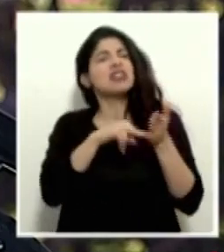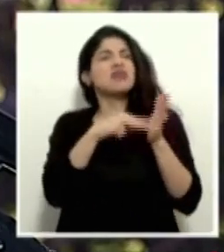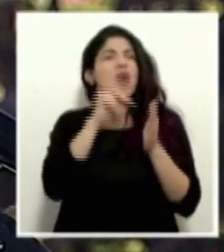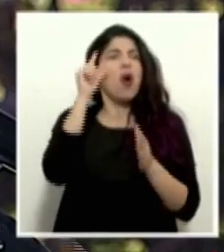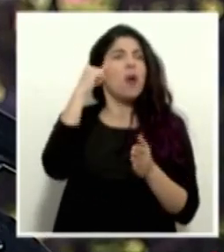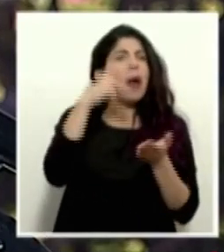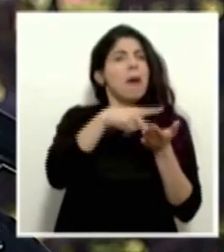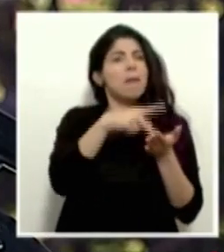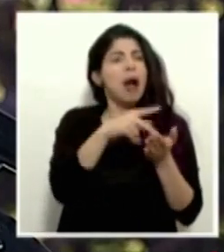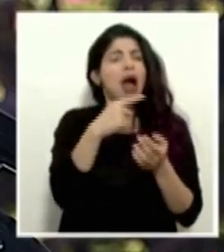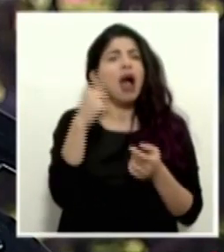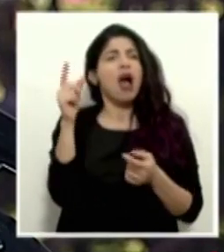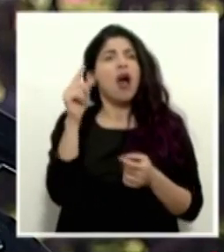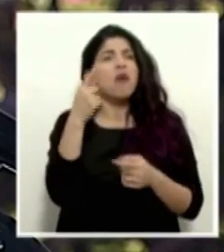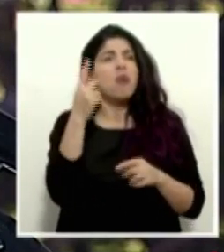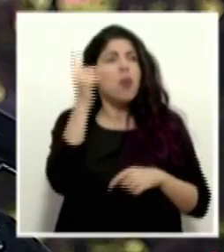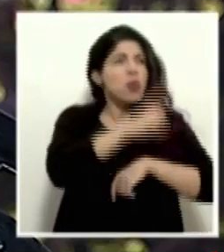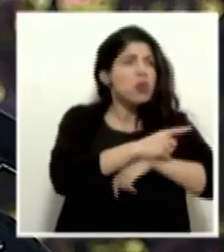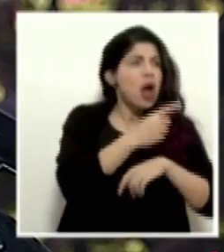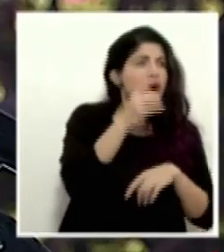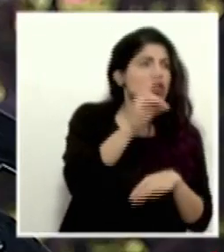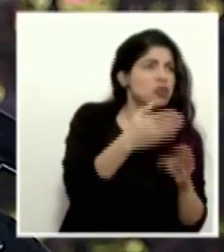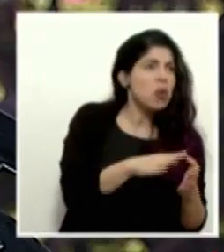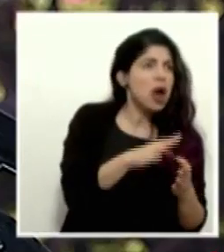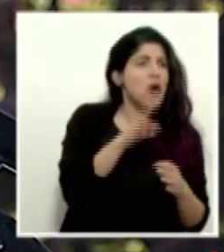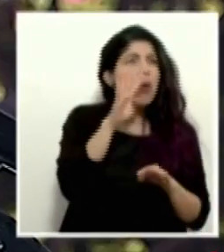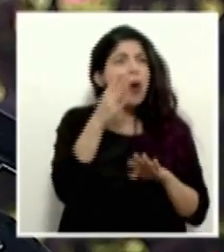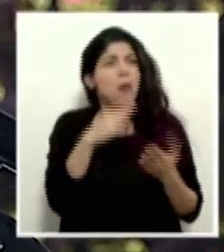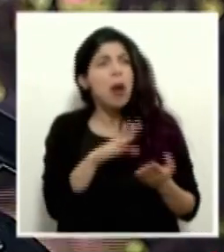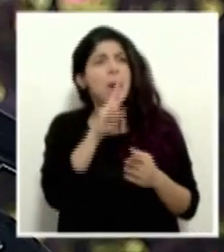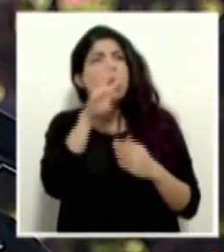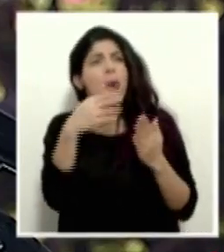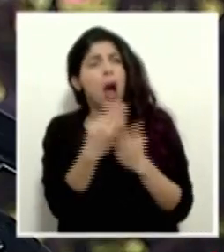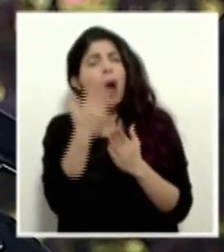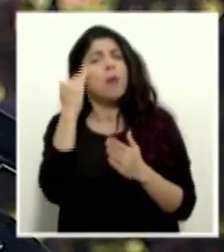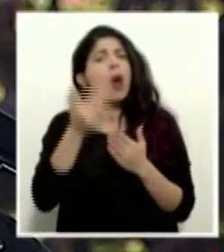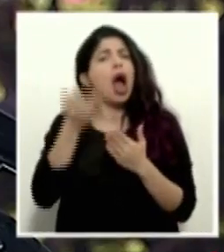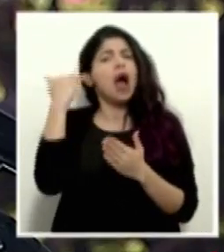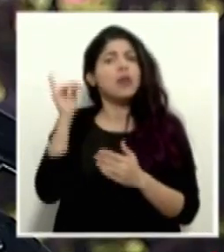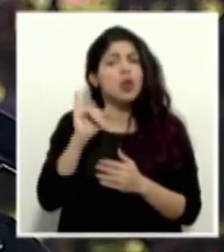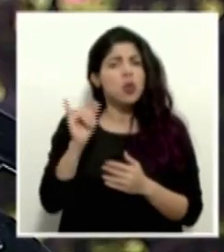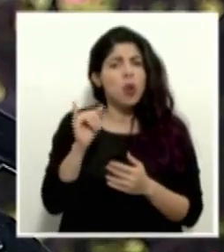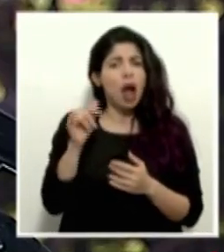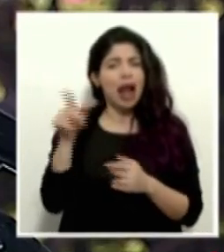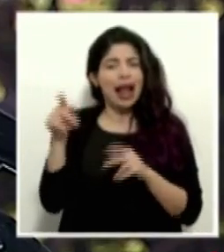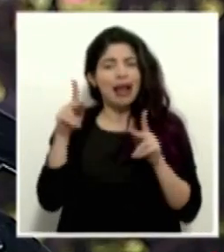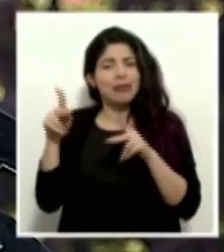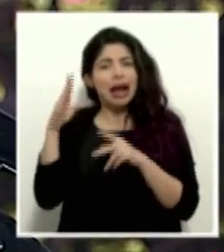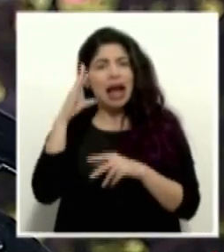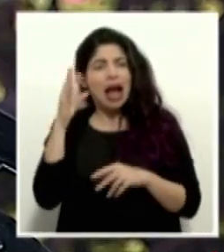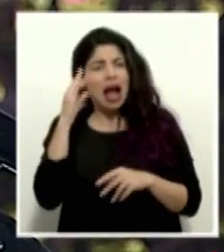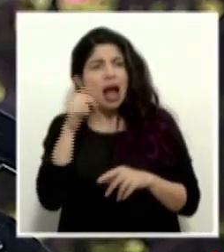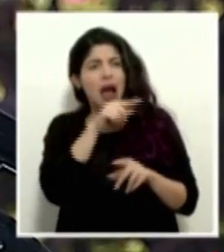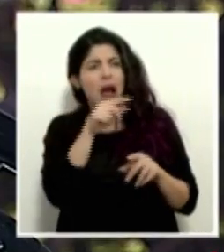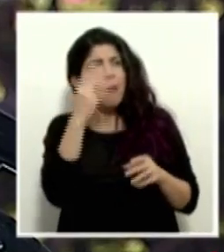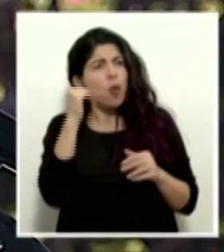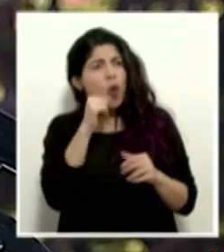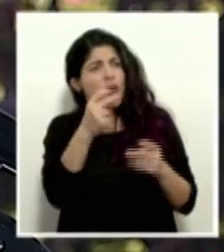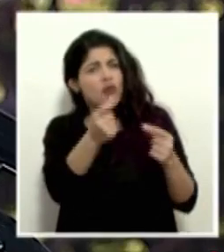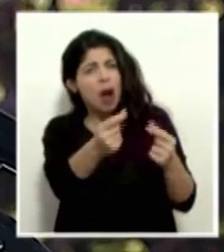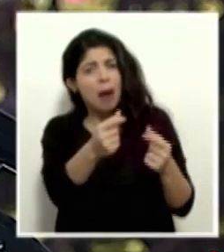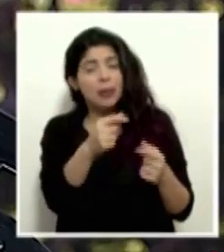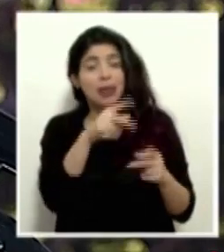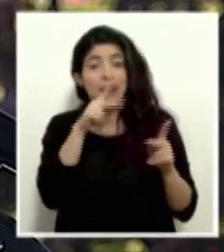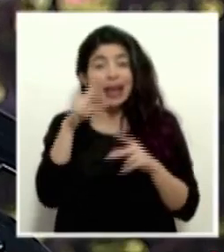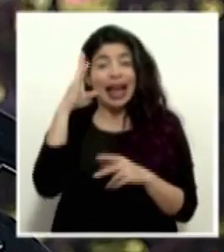anuncian en un día ocho muertos, otro día cuatro, por qué se hace cada 24 horas y no antes de manera inmediata? Y a ese tipo de